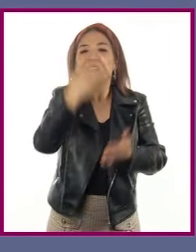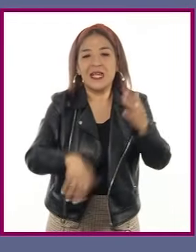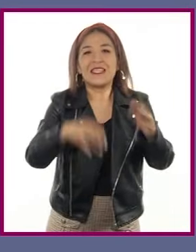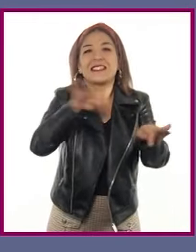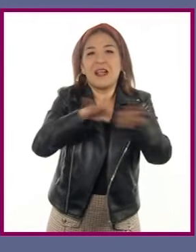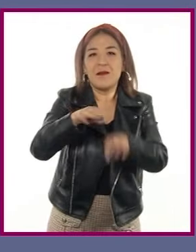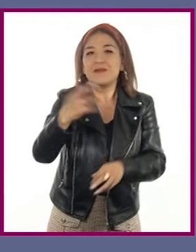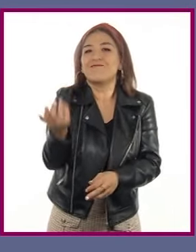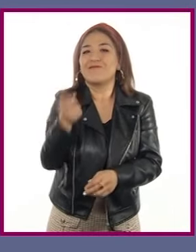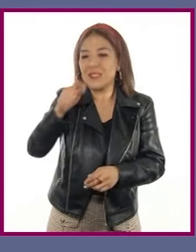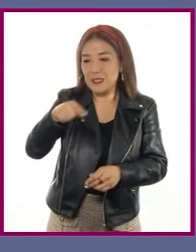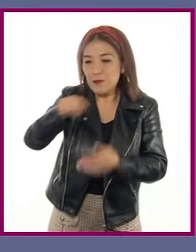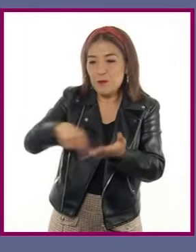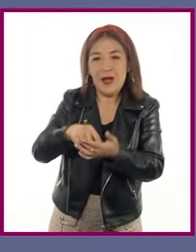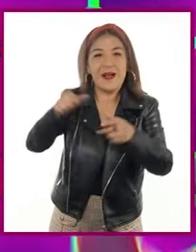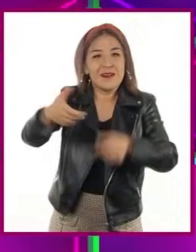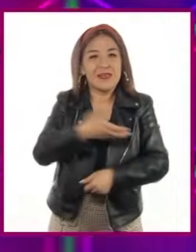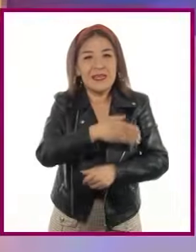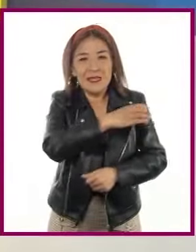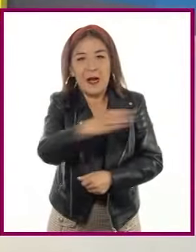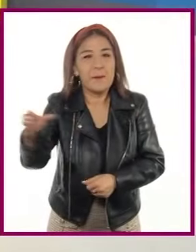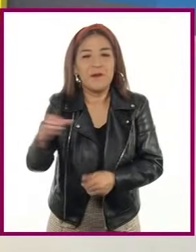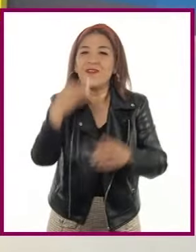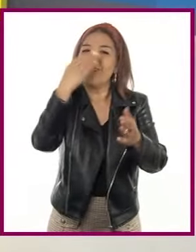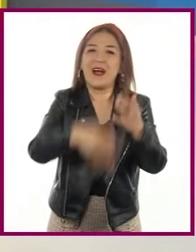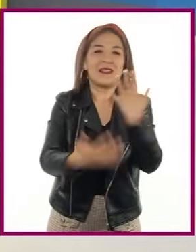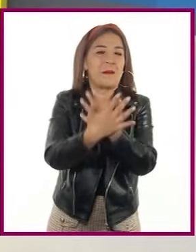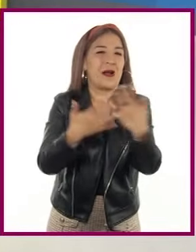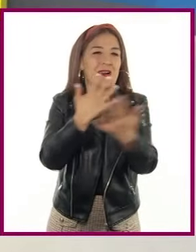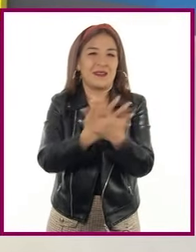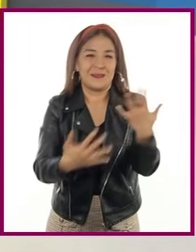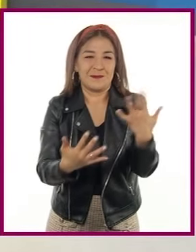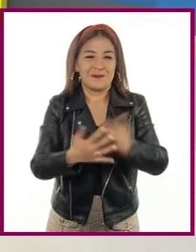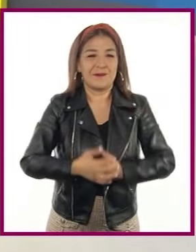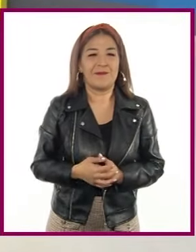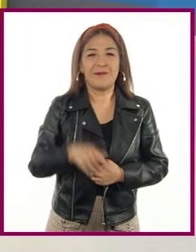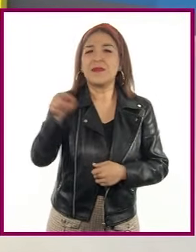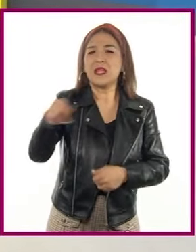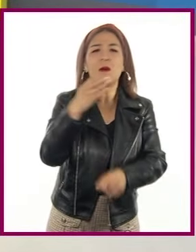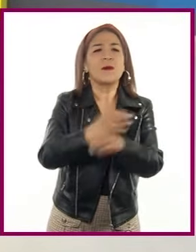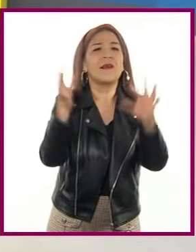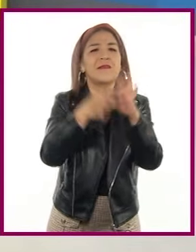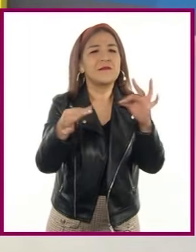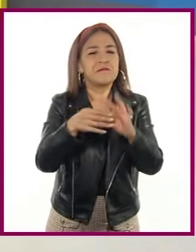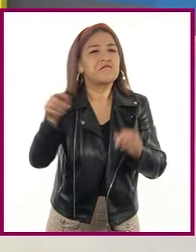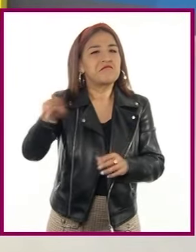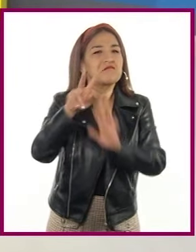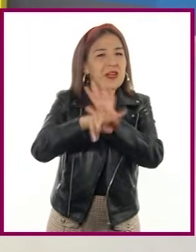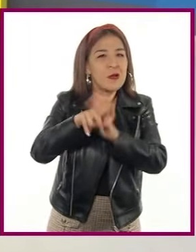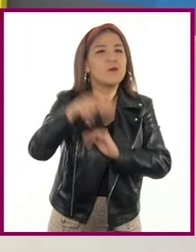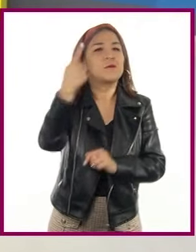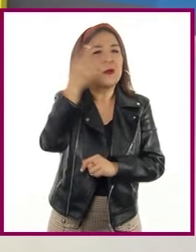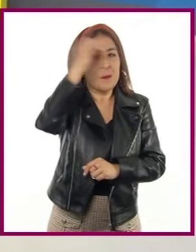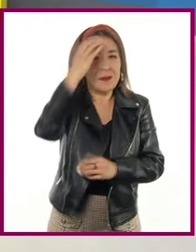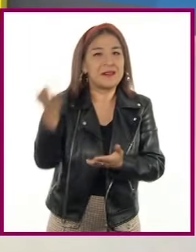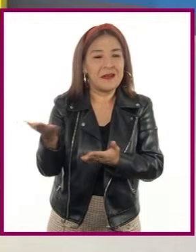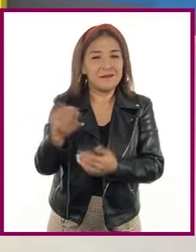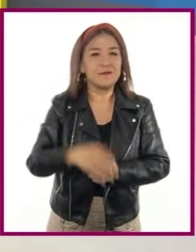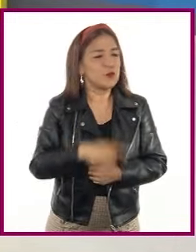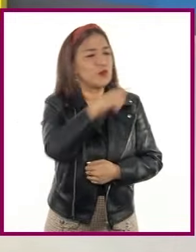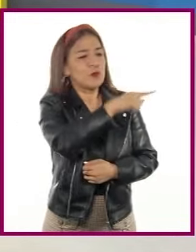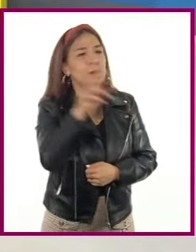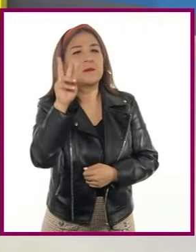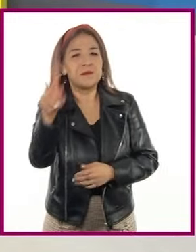para realizar actividades productivas. ¿Qué les pareció el video? ¿A ti, Nadia? Bastante interesante,